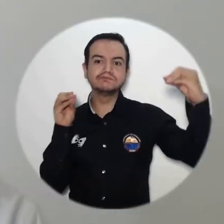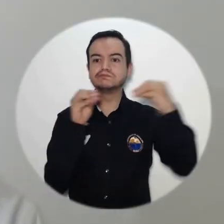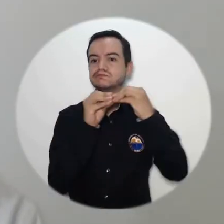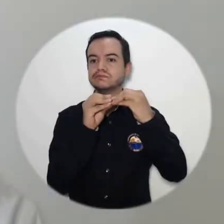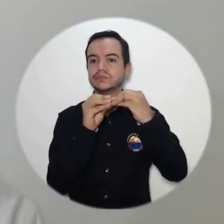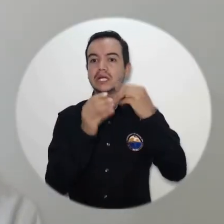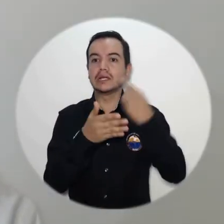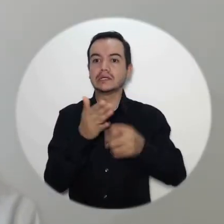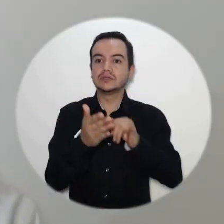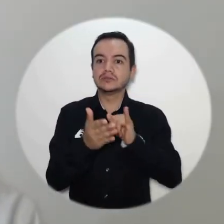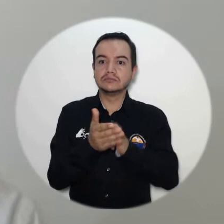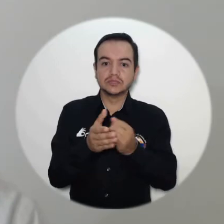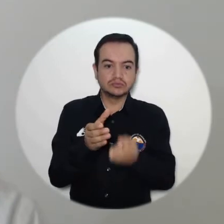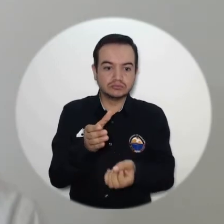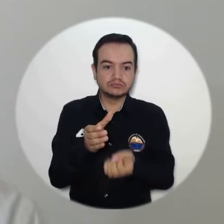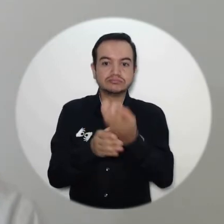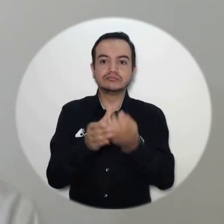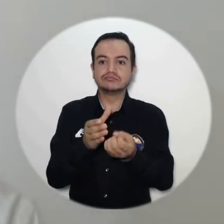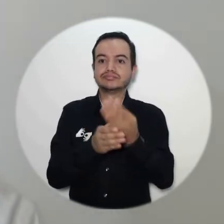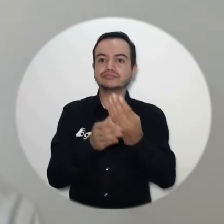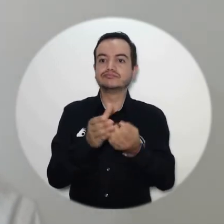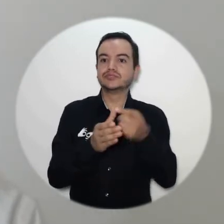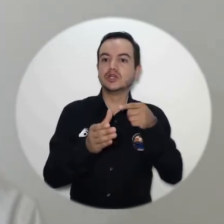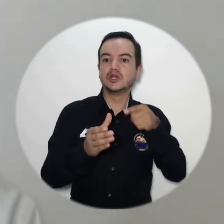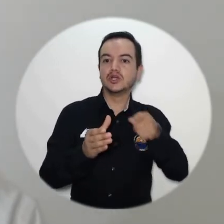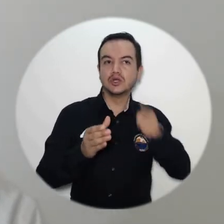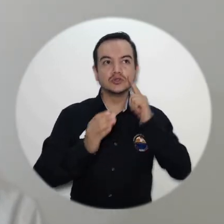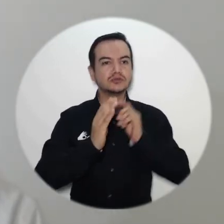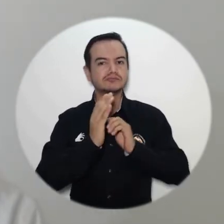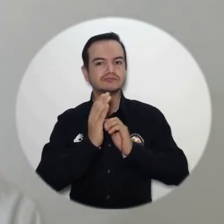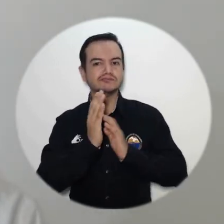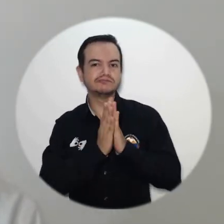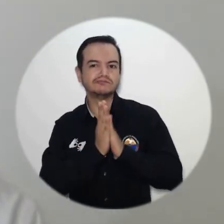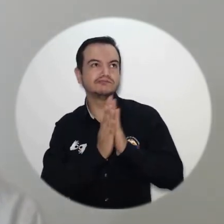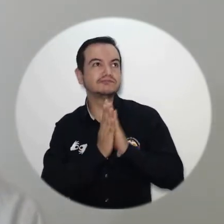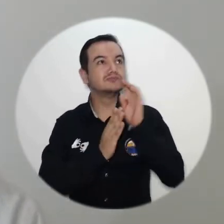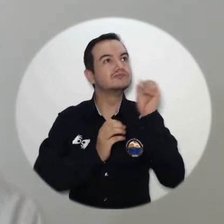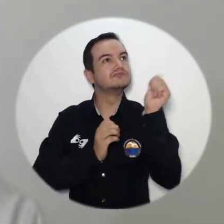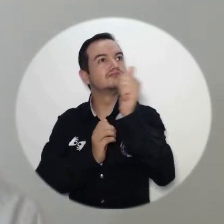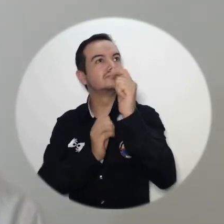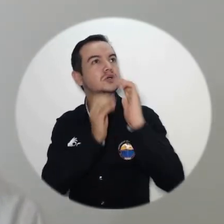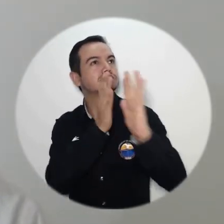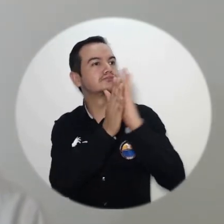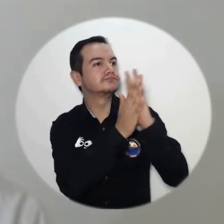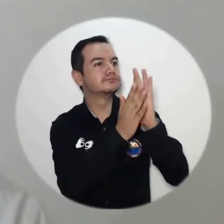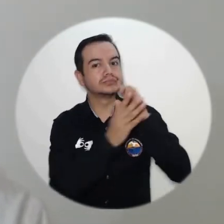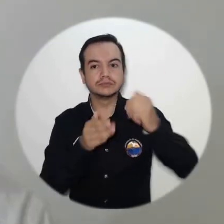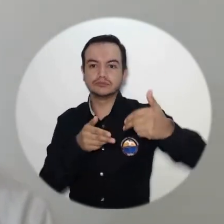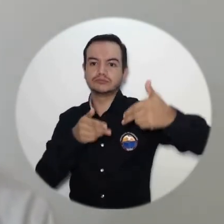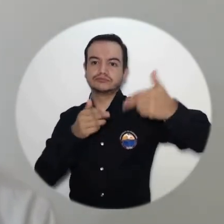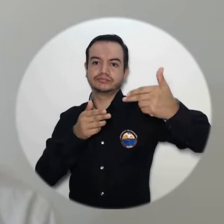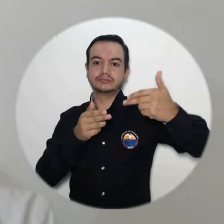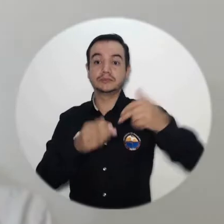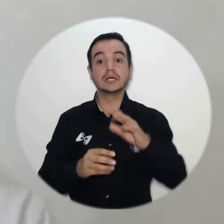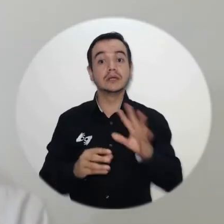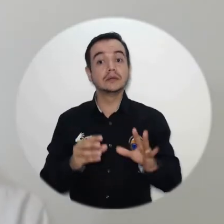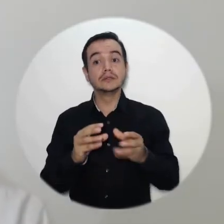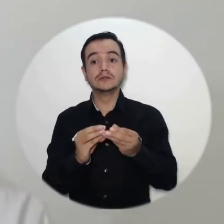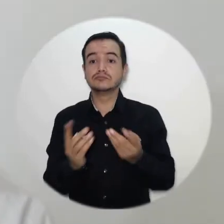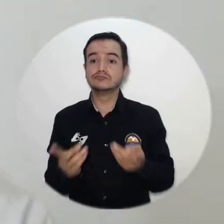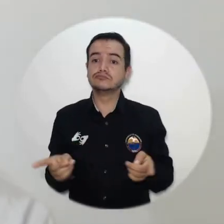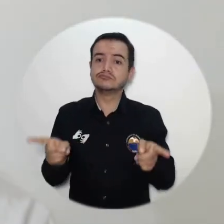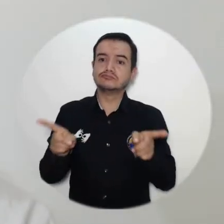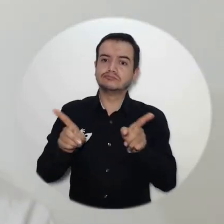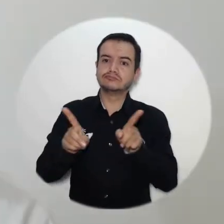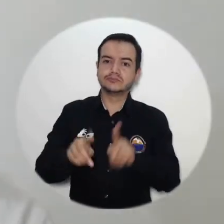versiones proyectadas por cada uno de los paneles que se lograron alcanzar y por darle un